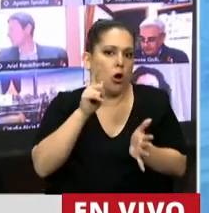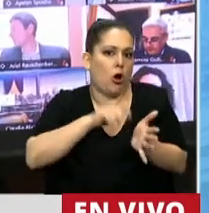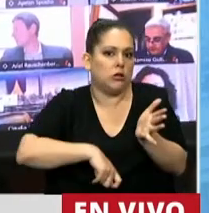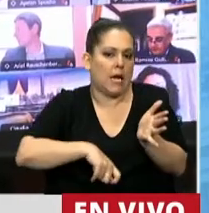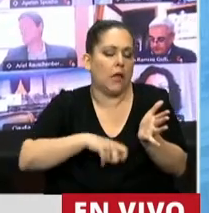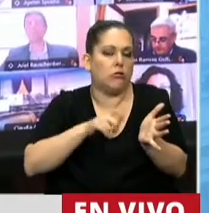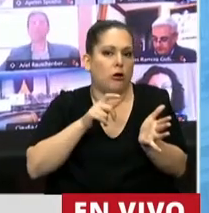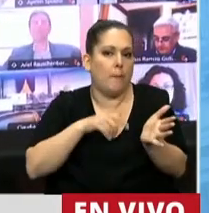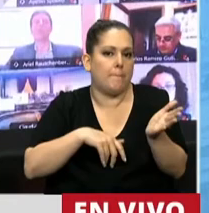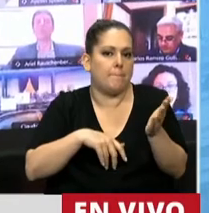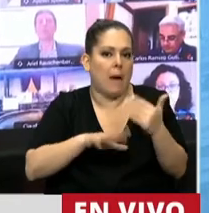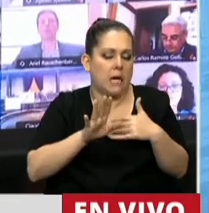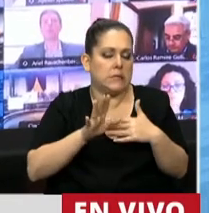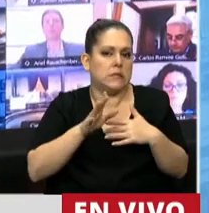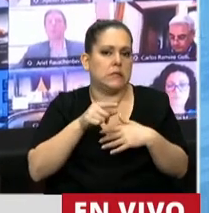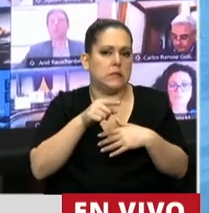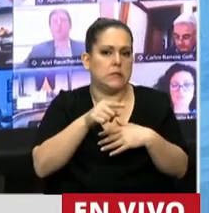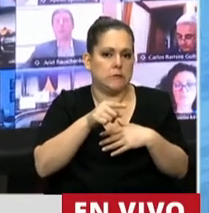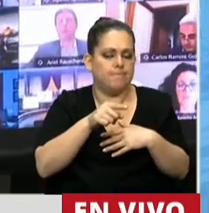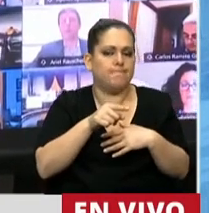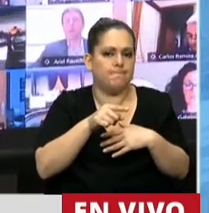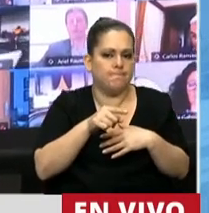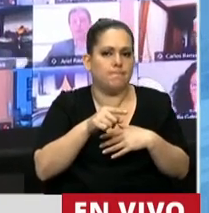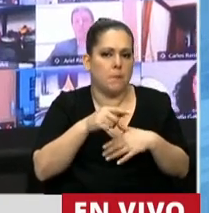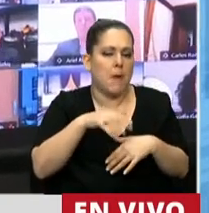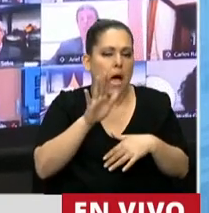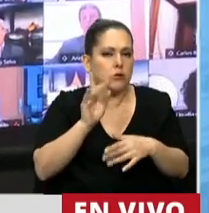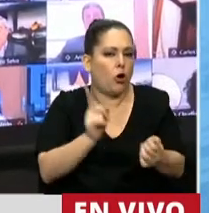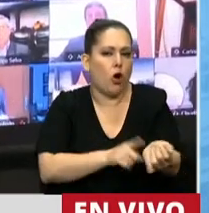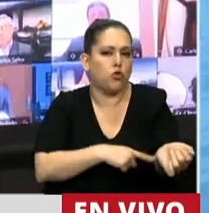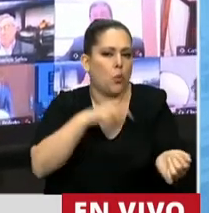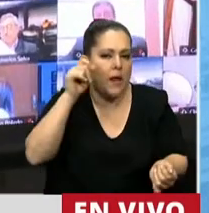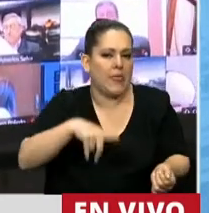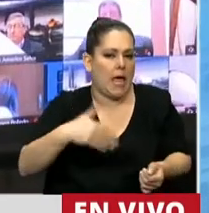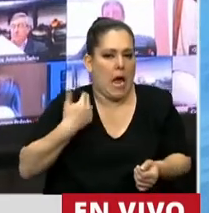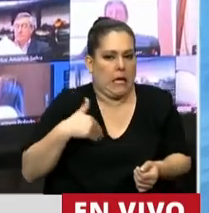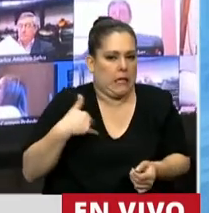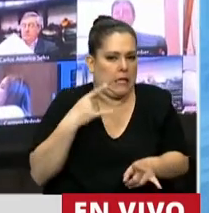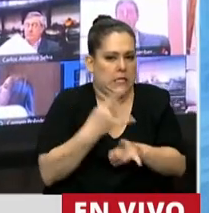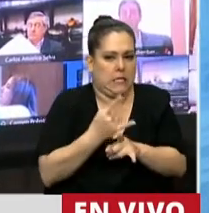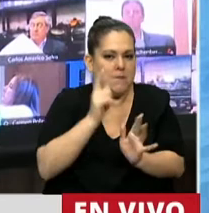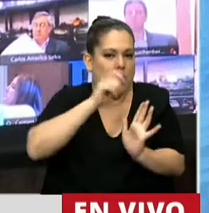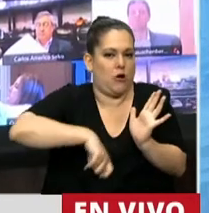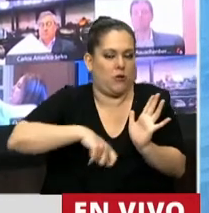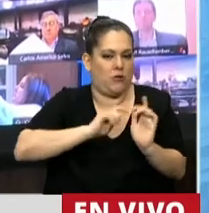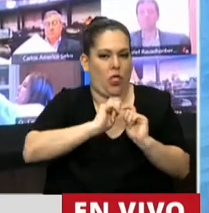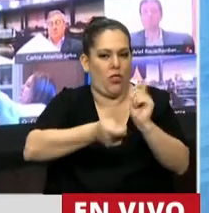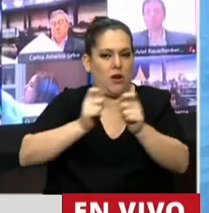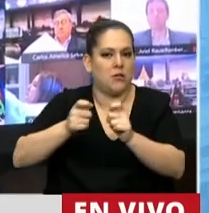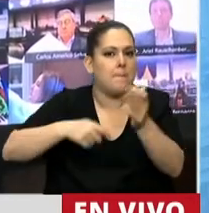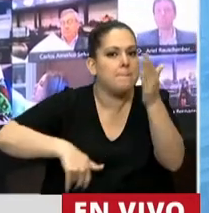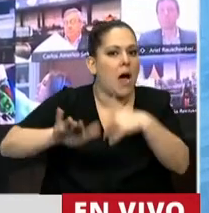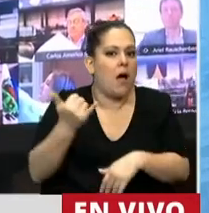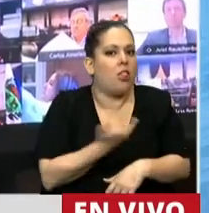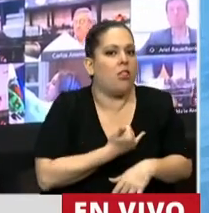más arraigados y más, sobre todo en las costumbres de nuestro país y sobre todo pasa en el interior del